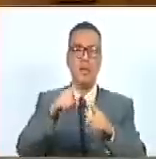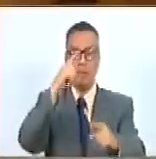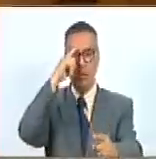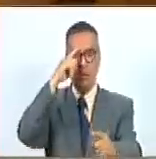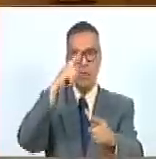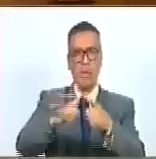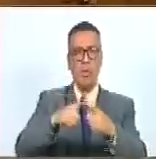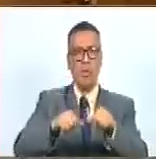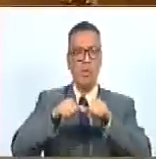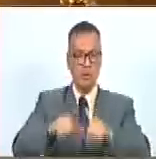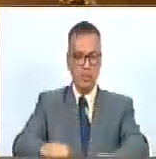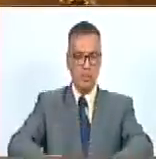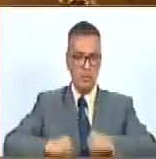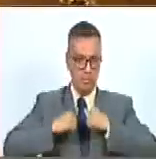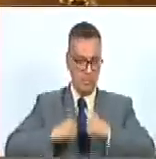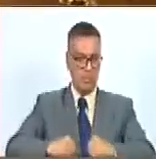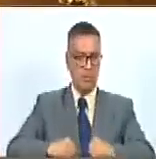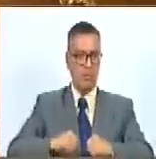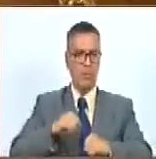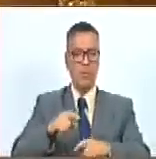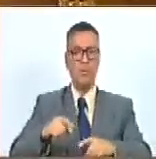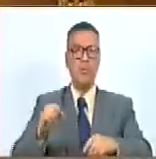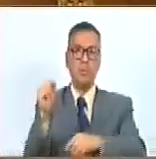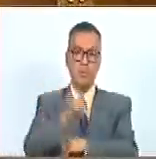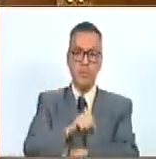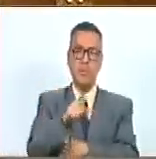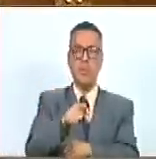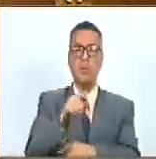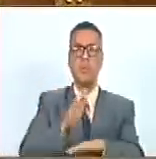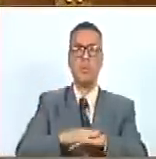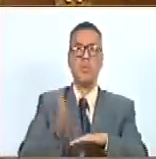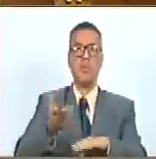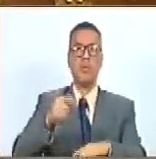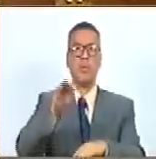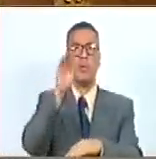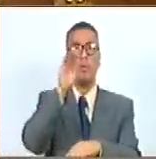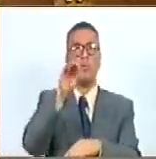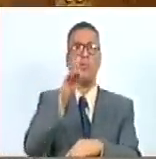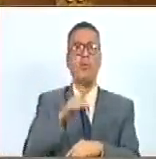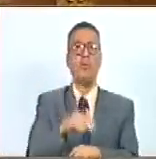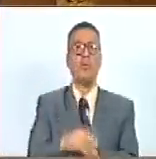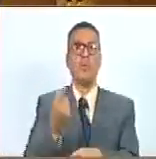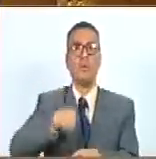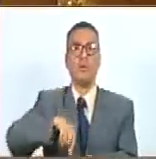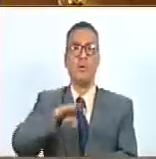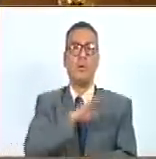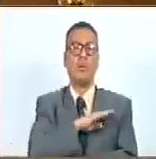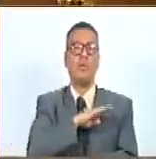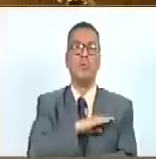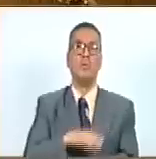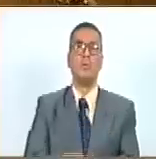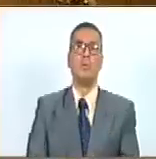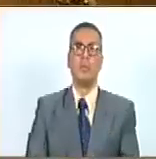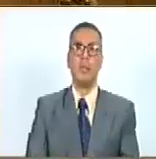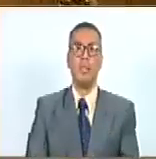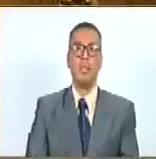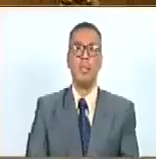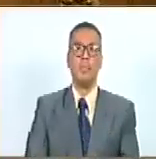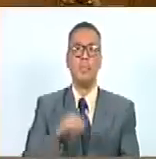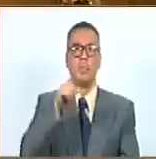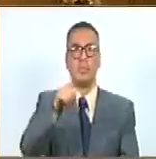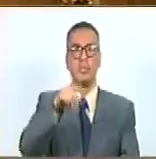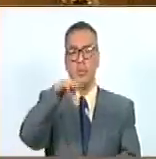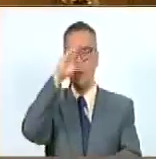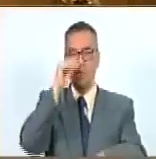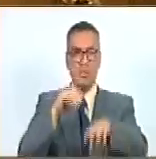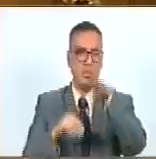nos mantuvimos firmes y vencimos. Y por eso es que el futuro va a ser nuestro. Esa es la